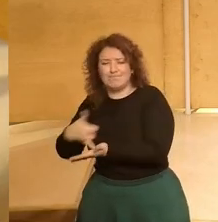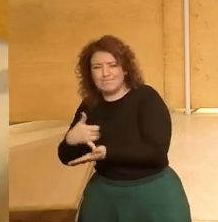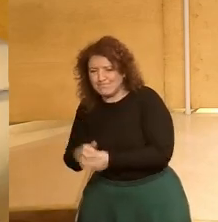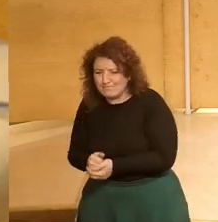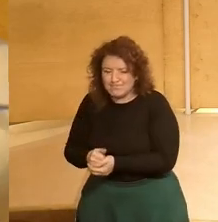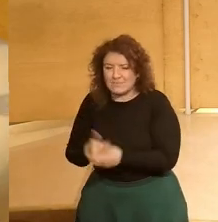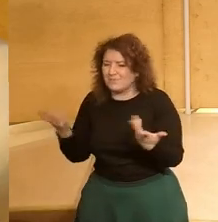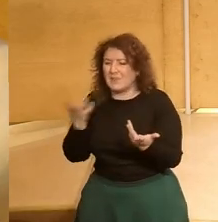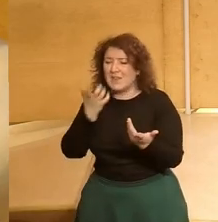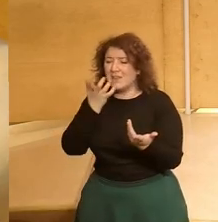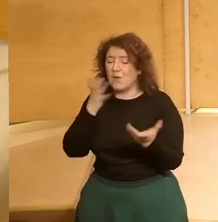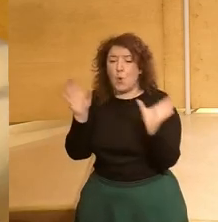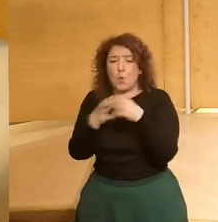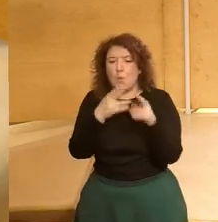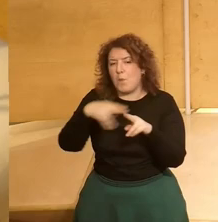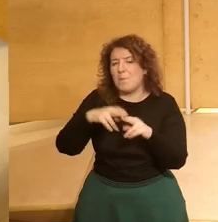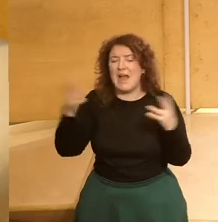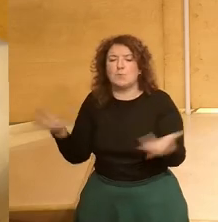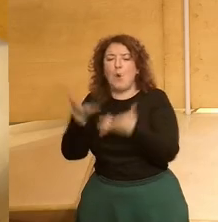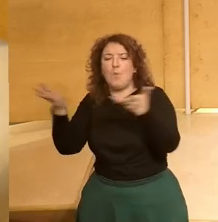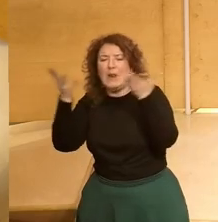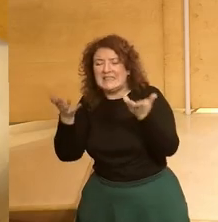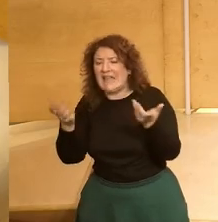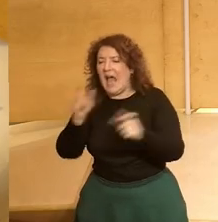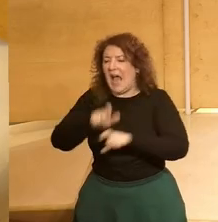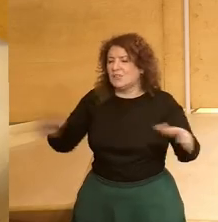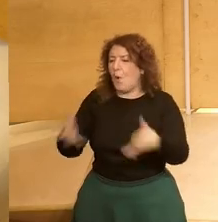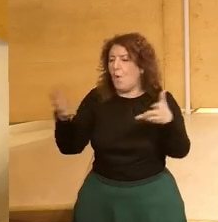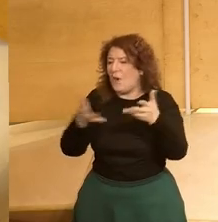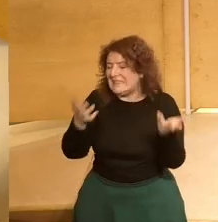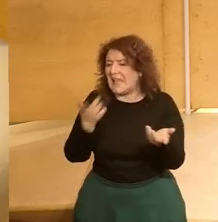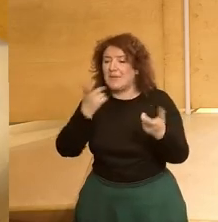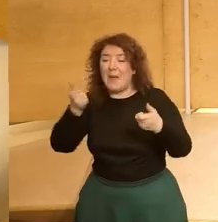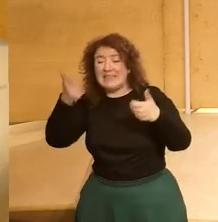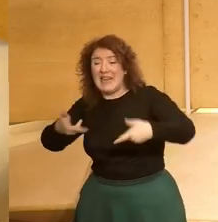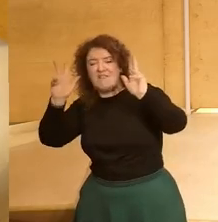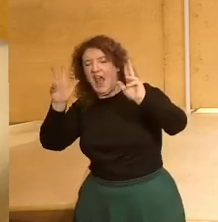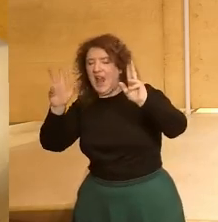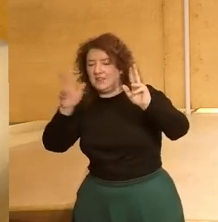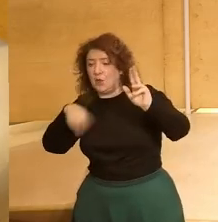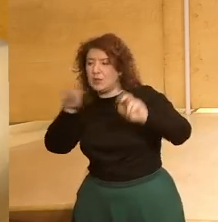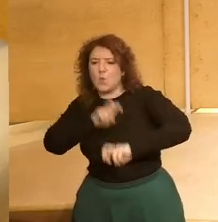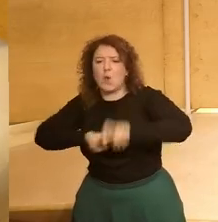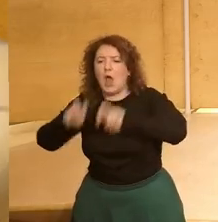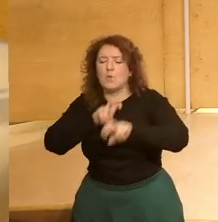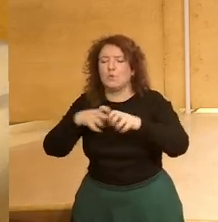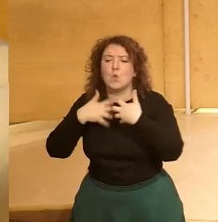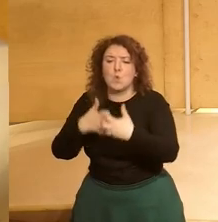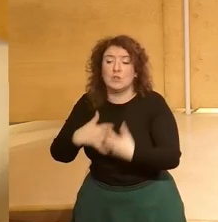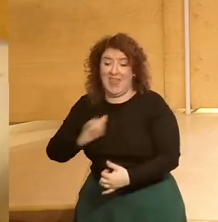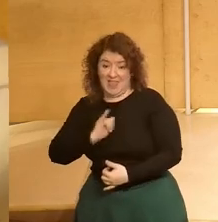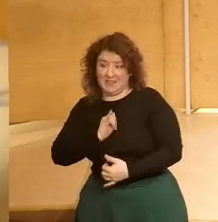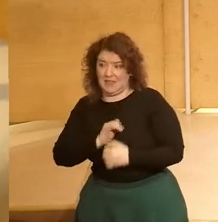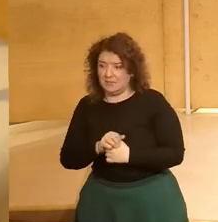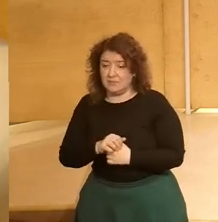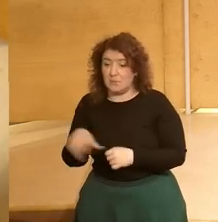probablemente tienda a votar a formaciones eso más populistas más iliberales incluso una lucha por las identidades porque esta charla con